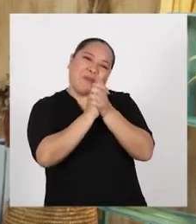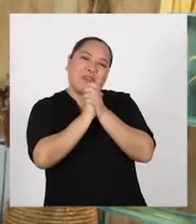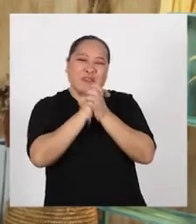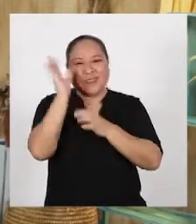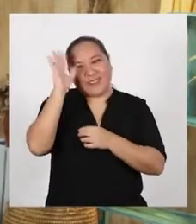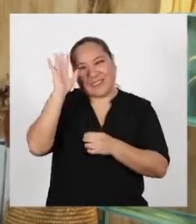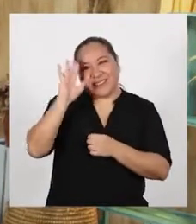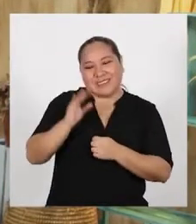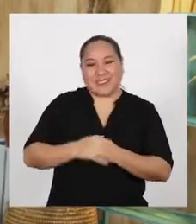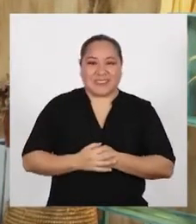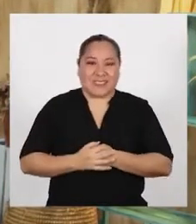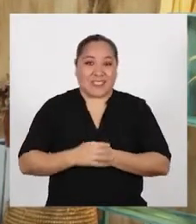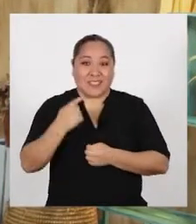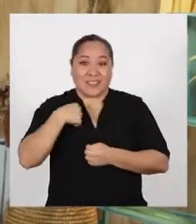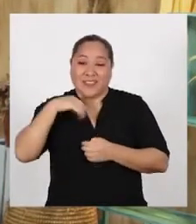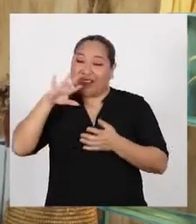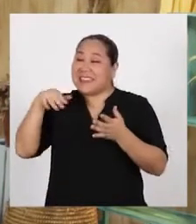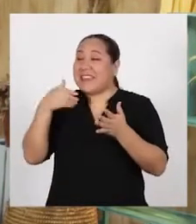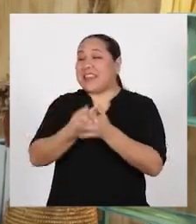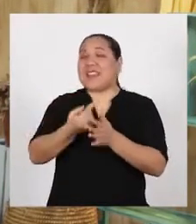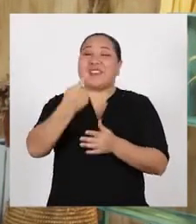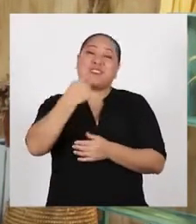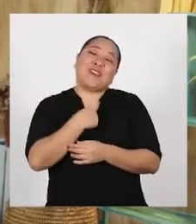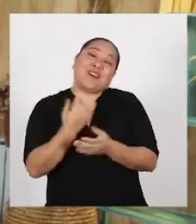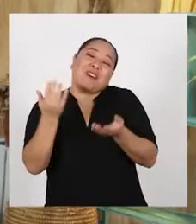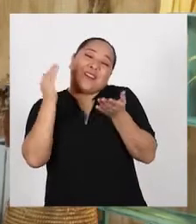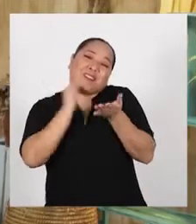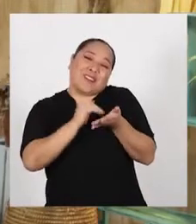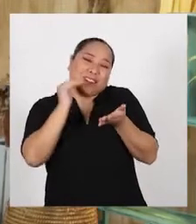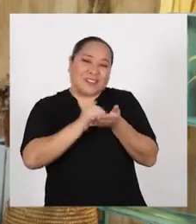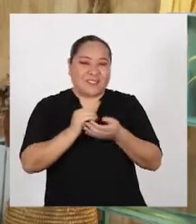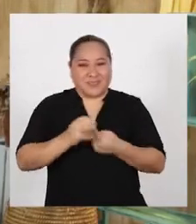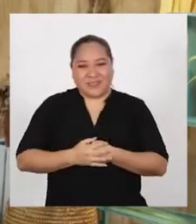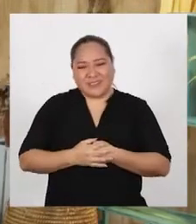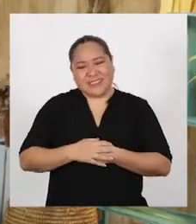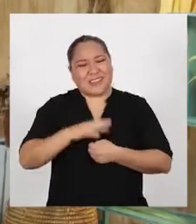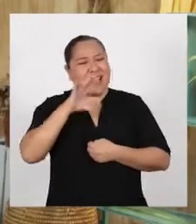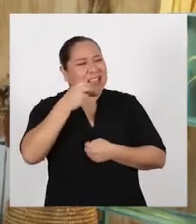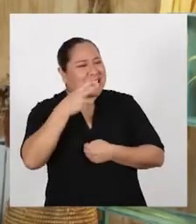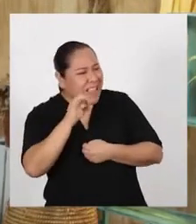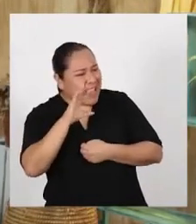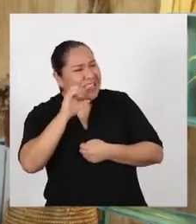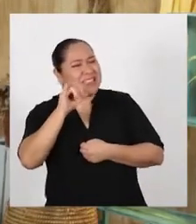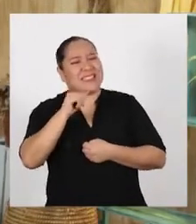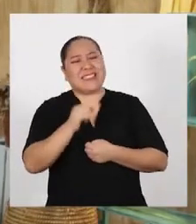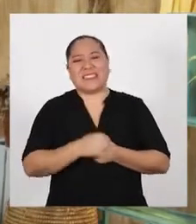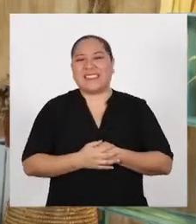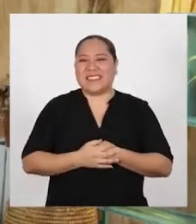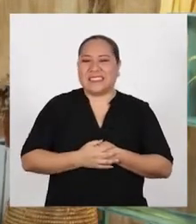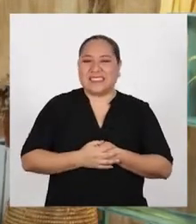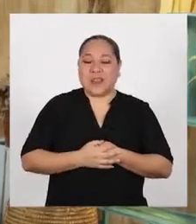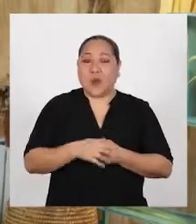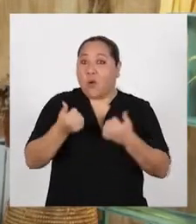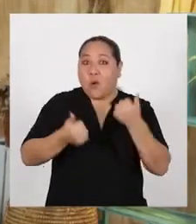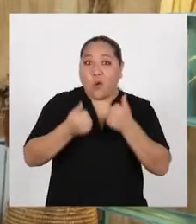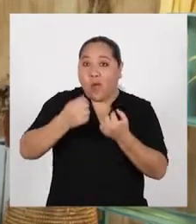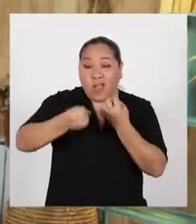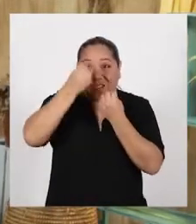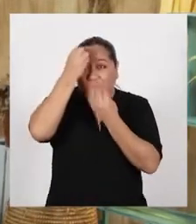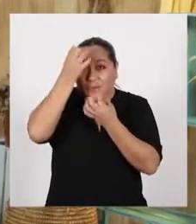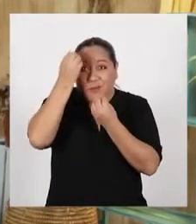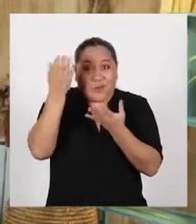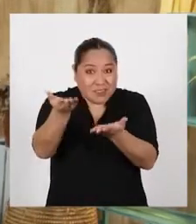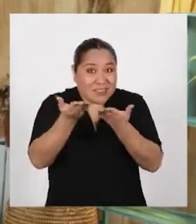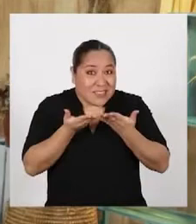¡Amigas, amigos! ¡Aquí llegué yo de nuevo! ¡Che, che, che! ¿Qué